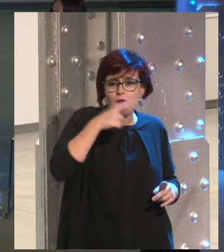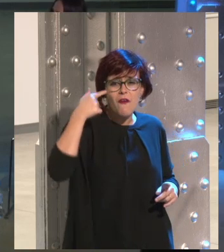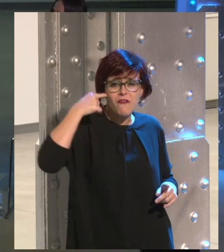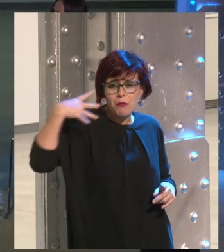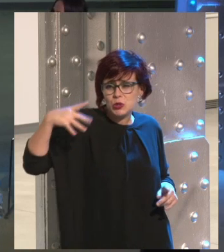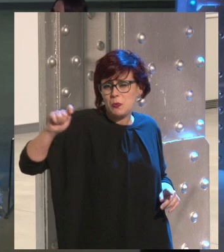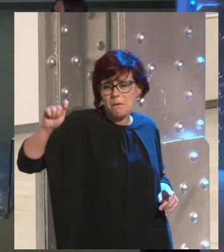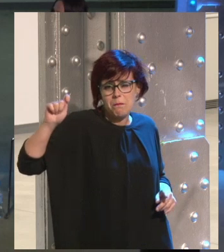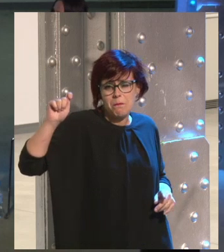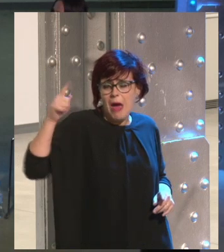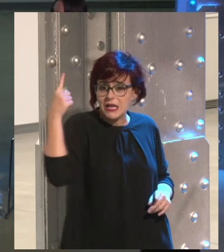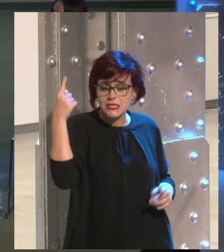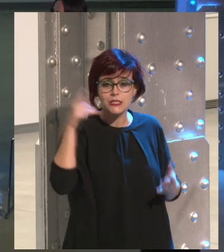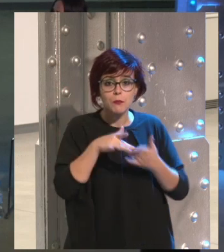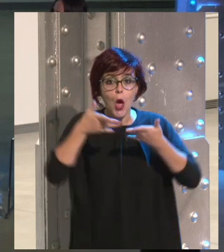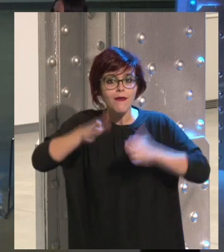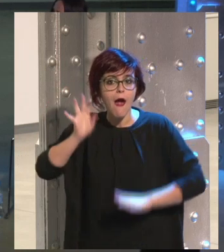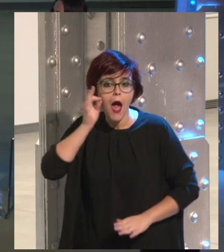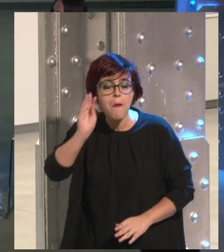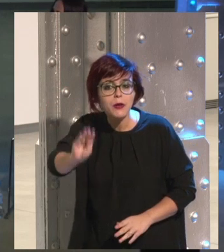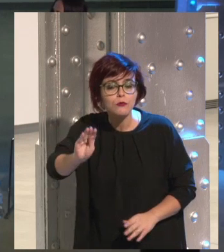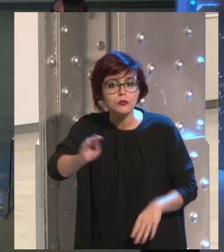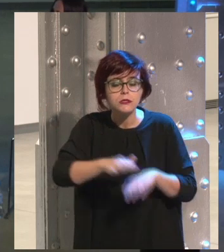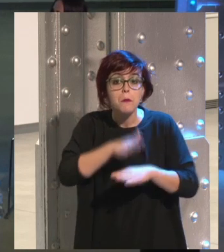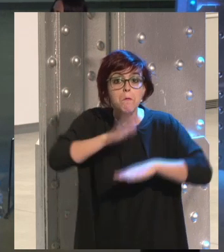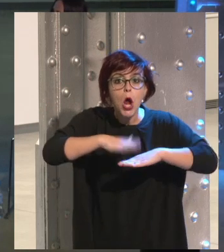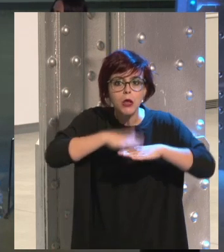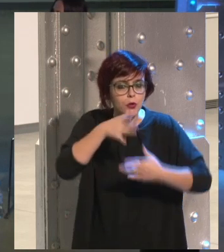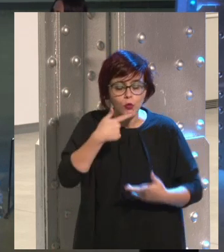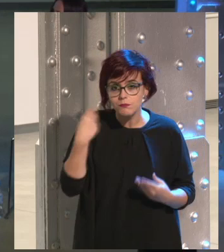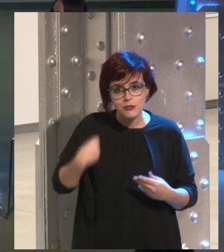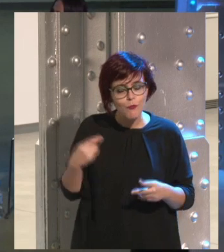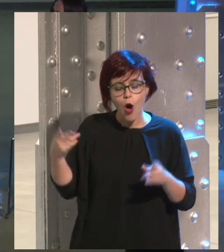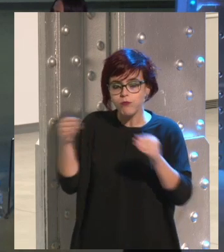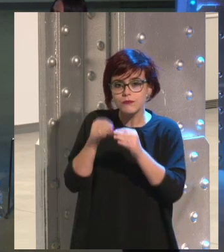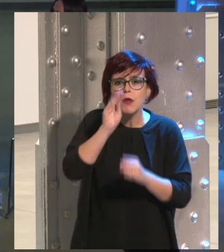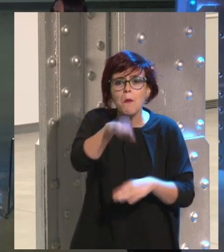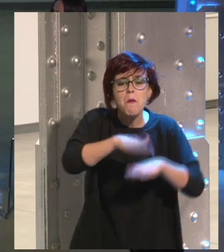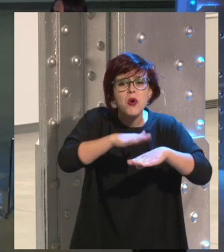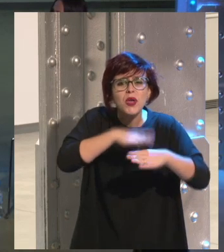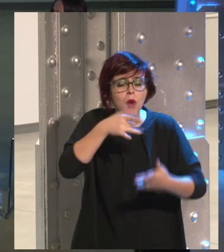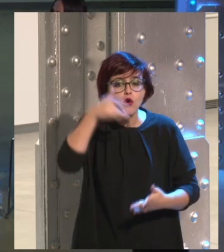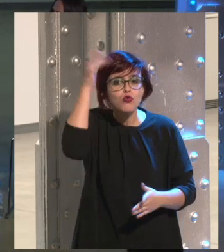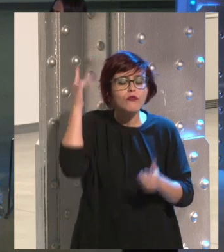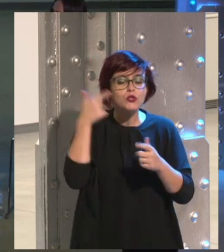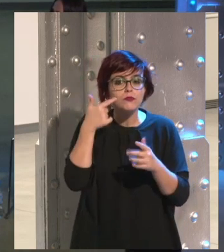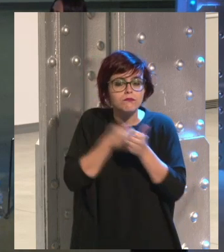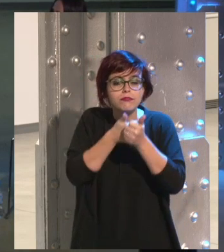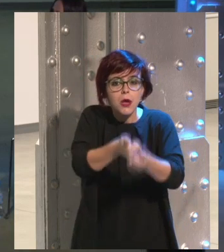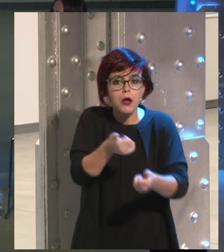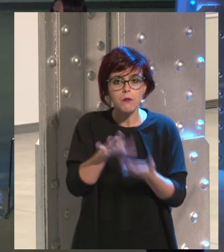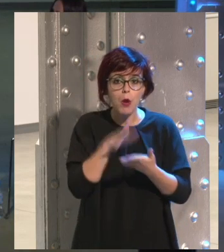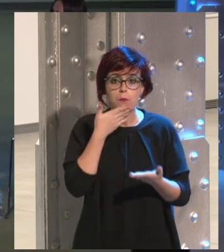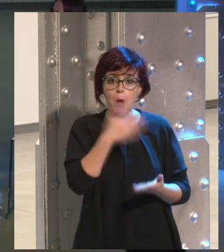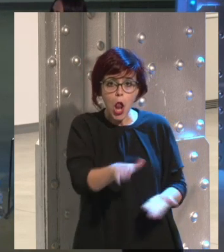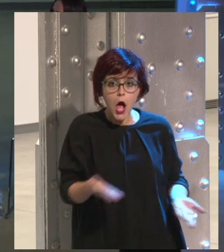Lo mismo. Y a hija le preguntas, ¿por qué? Y yo le he preguntado también lo mismo. ¿Por qué sigues al Rubius? Y me dice, pues